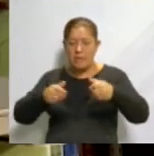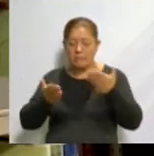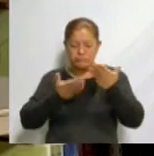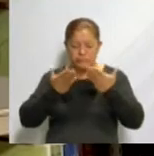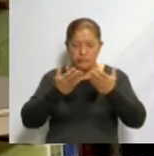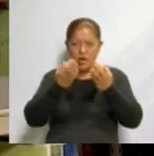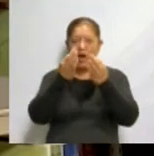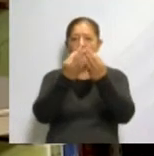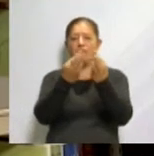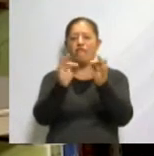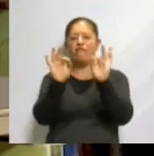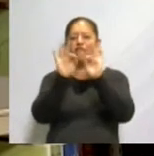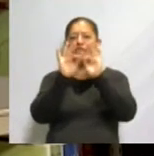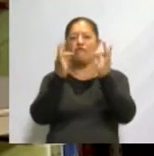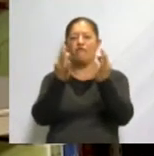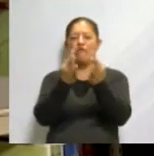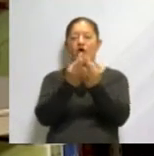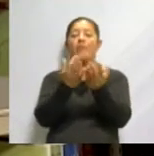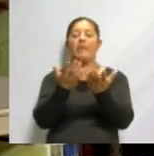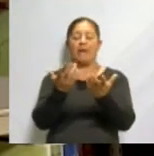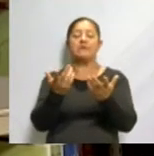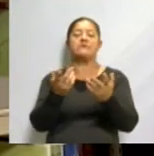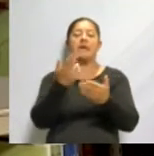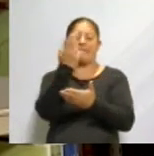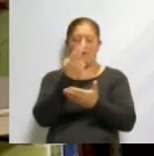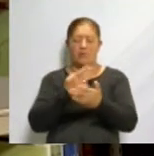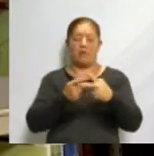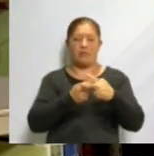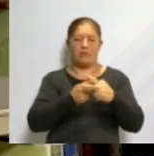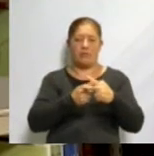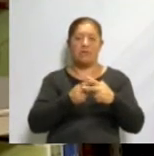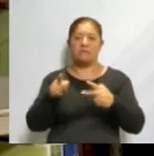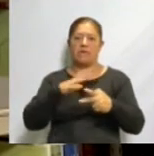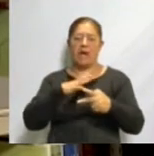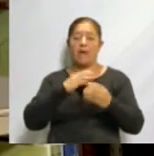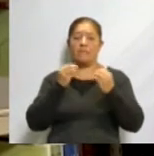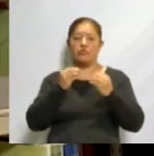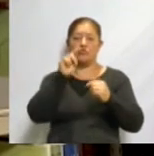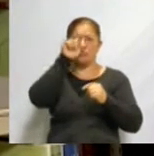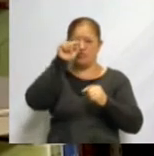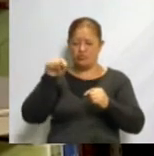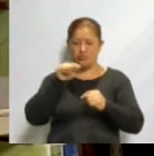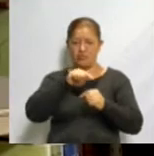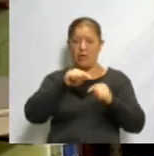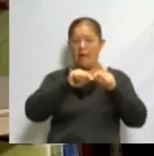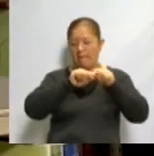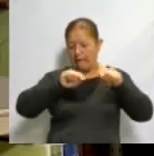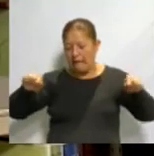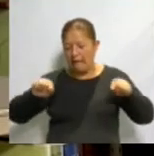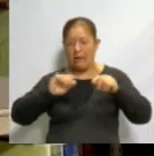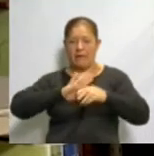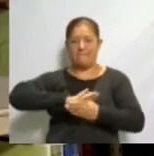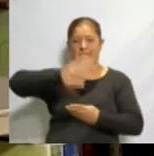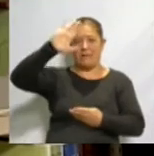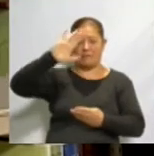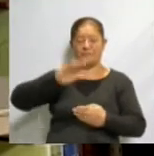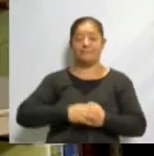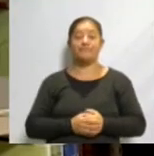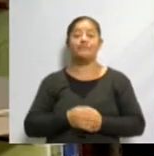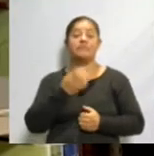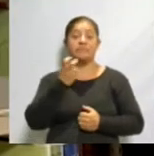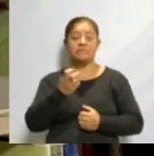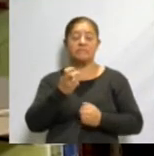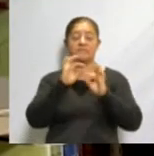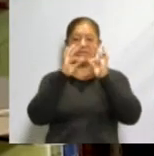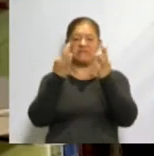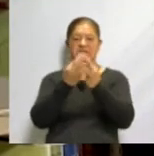de las figuras geométricas, mismas que se definen por una gran cantidad de puntos, rectas y planos. Estas formas son conocidas